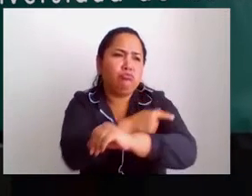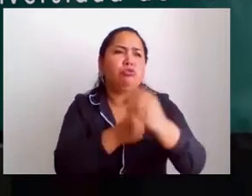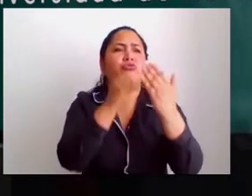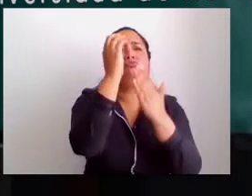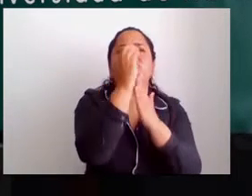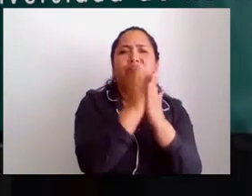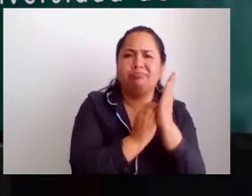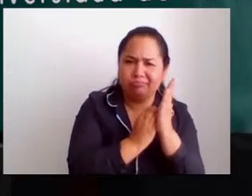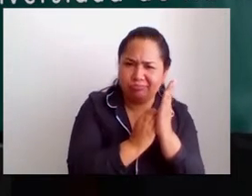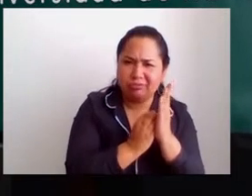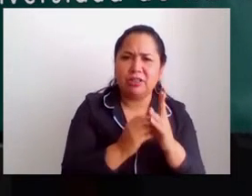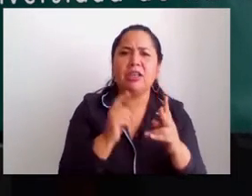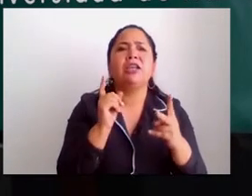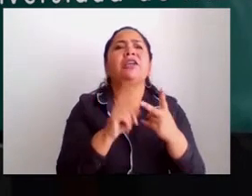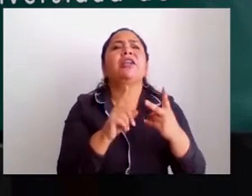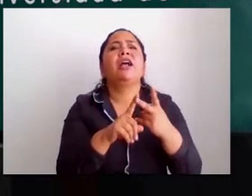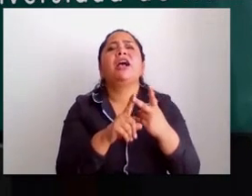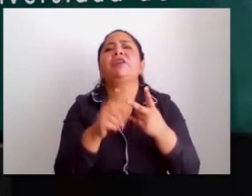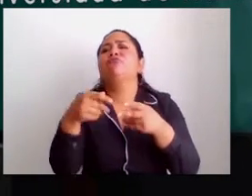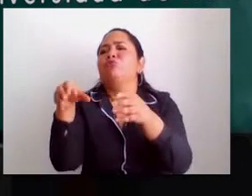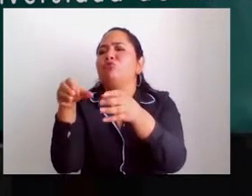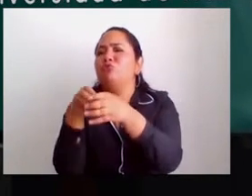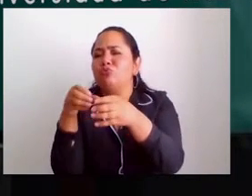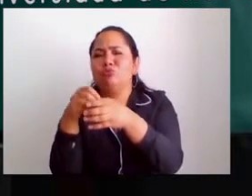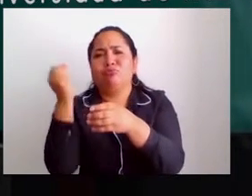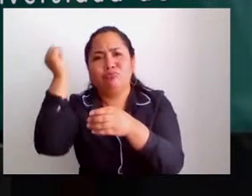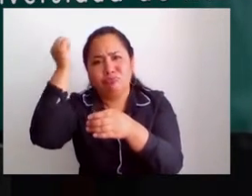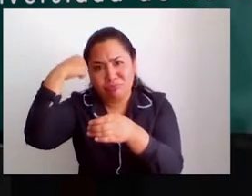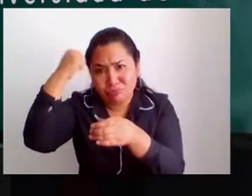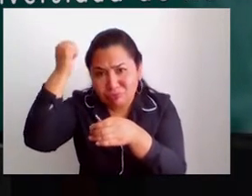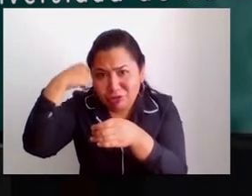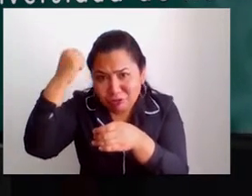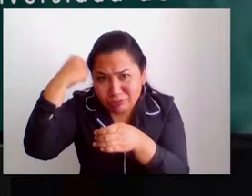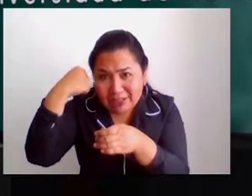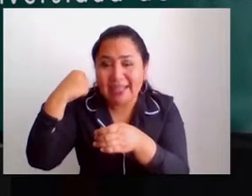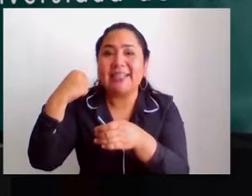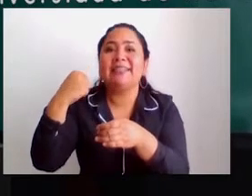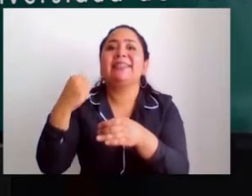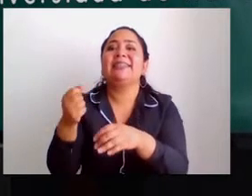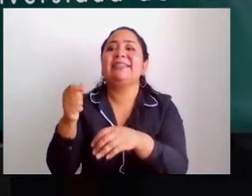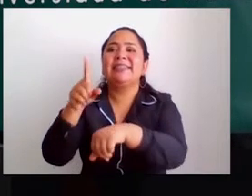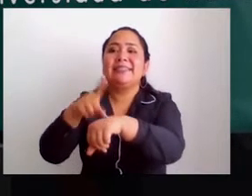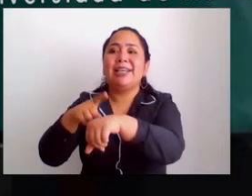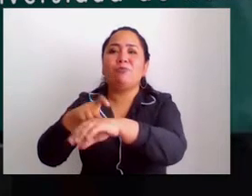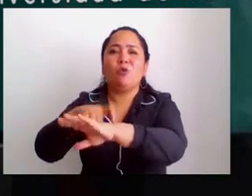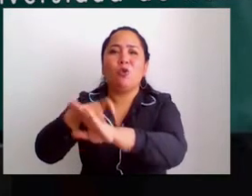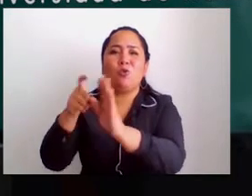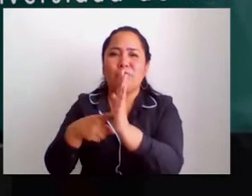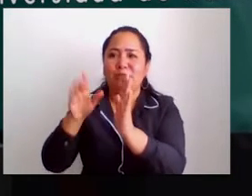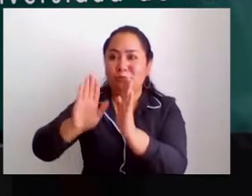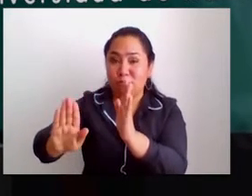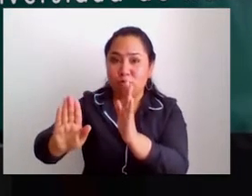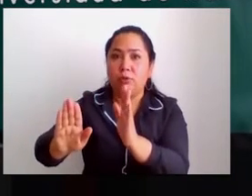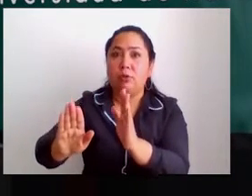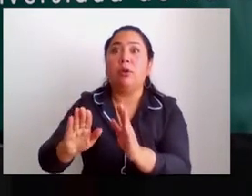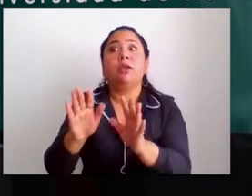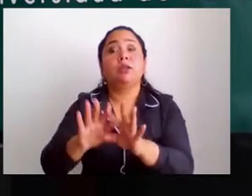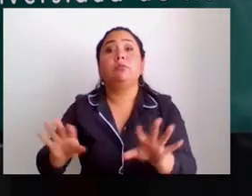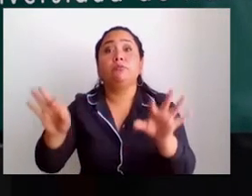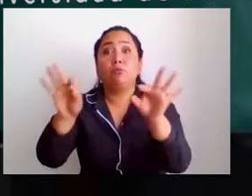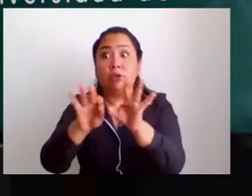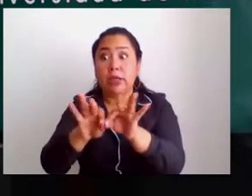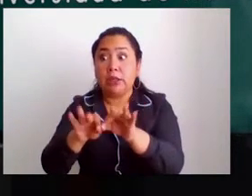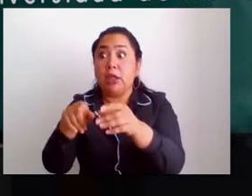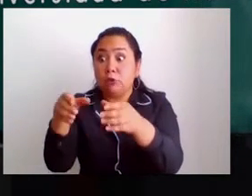curricular, los claustros, que nosotros realmente hacemos de docentes de tiempo completo, poder vincular